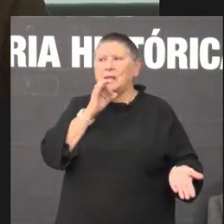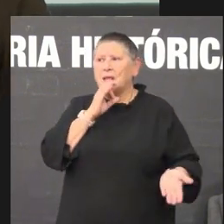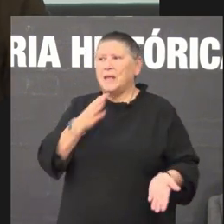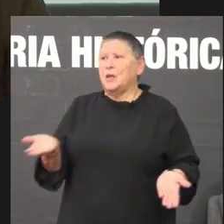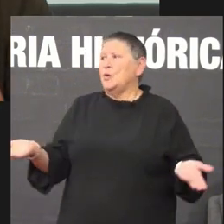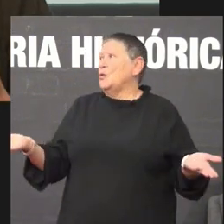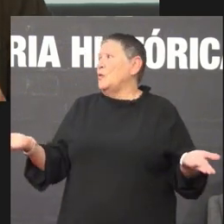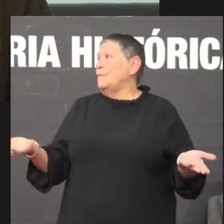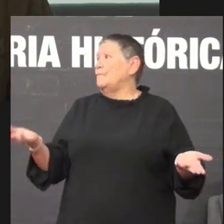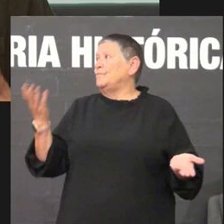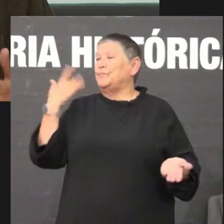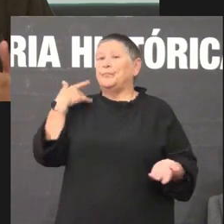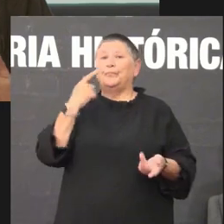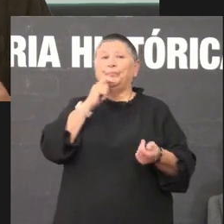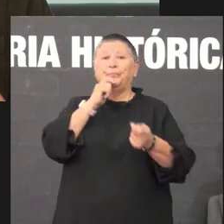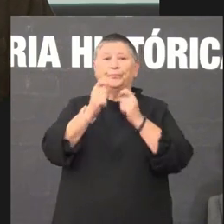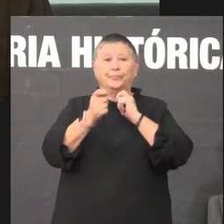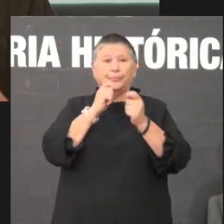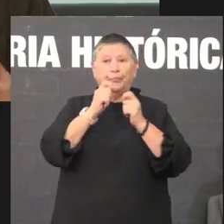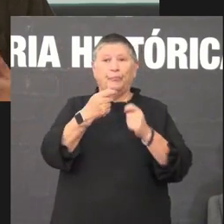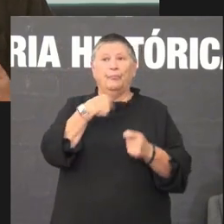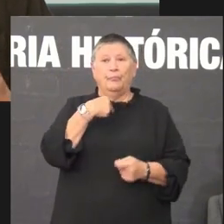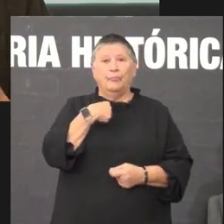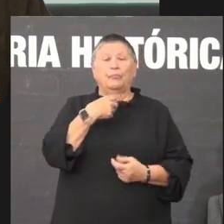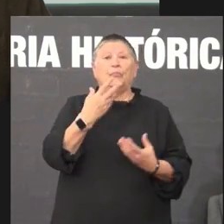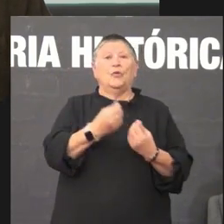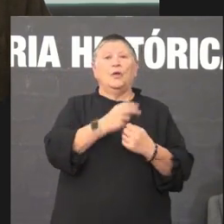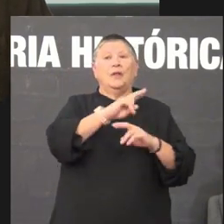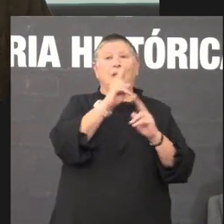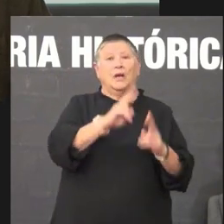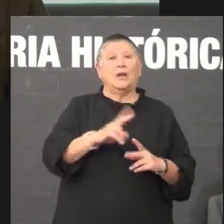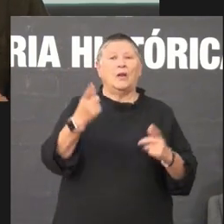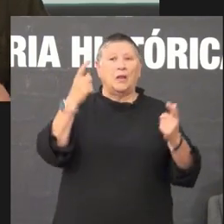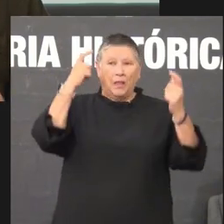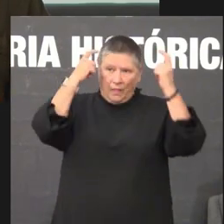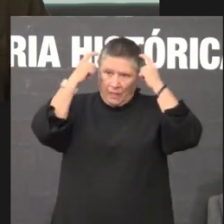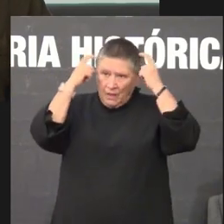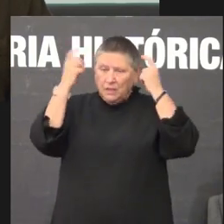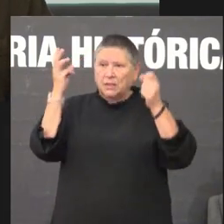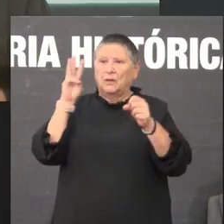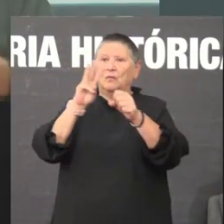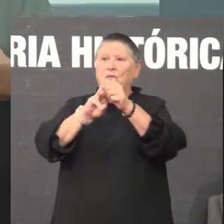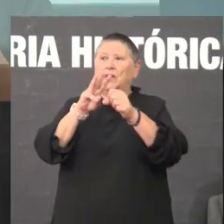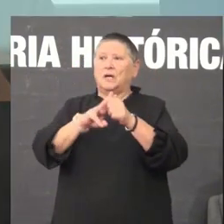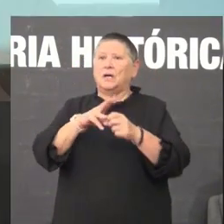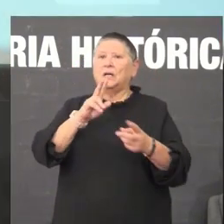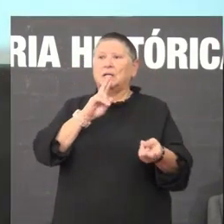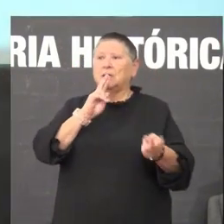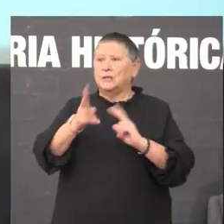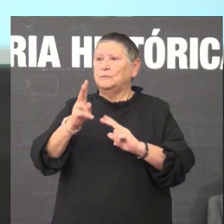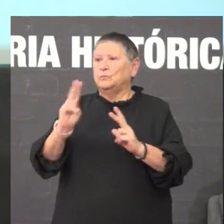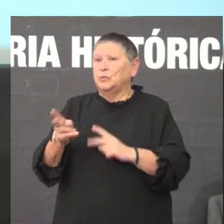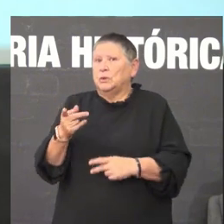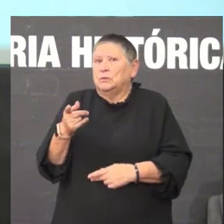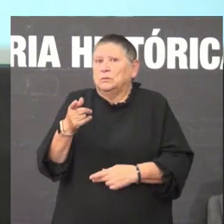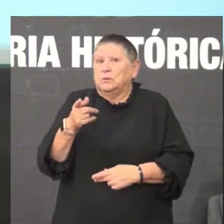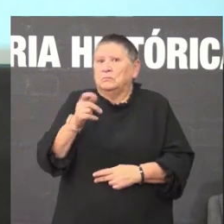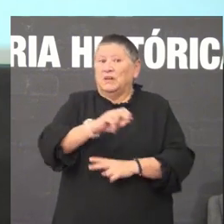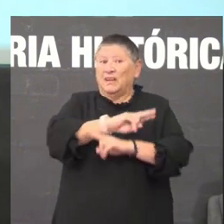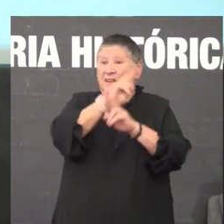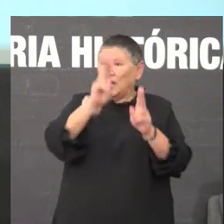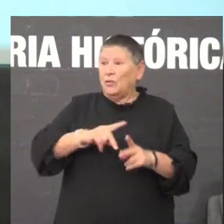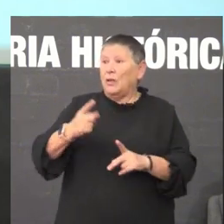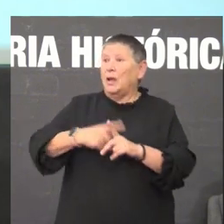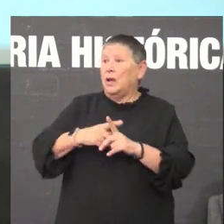no seu día entrevistarme con Luque Internacional coa Disney con Warner e a resposta era positiva mesmo Luque Internacional por exemplo estrear os filmes